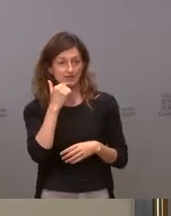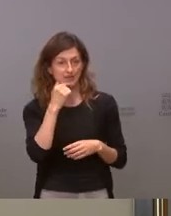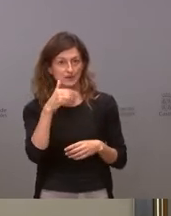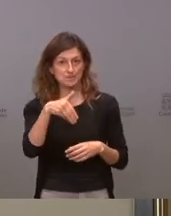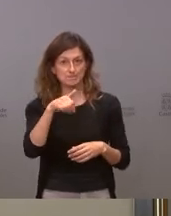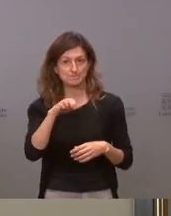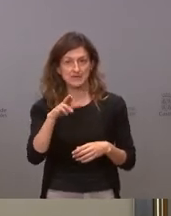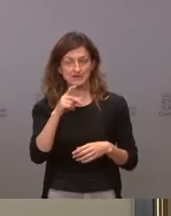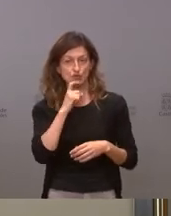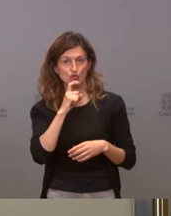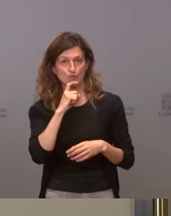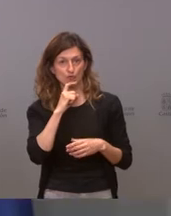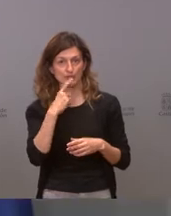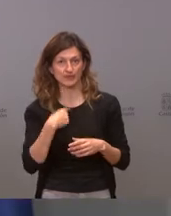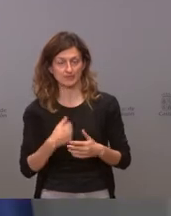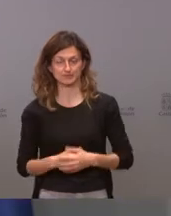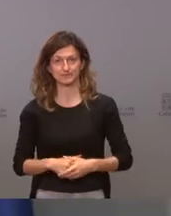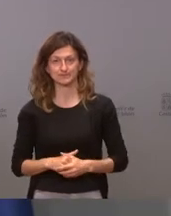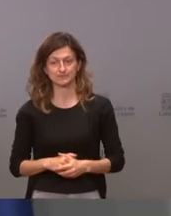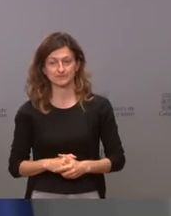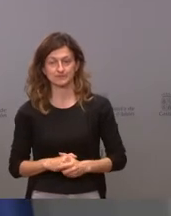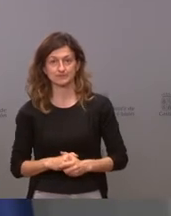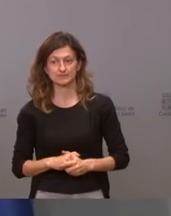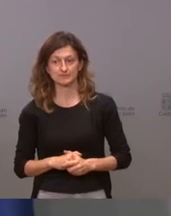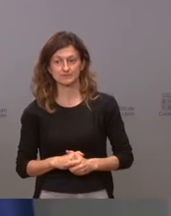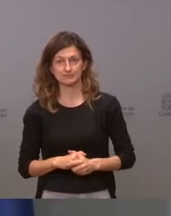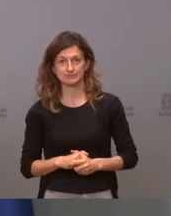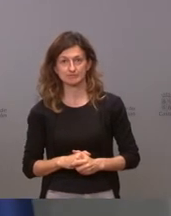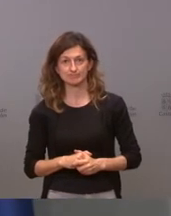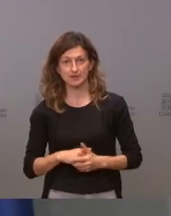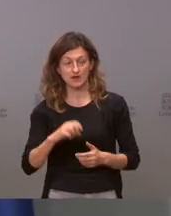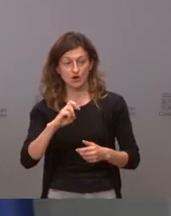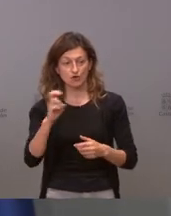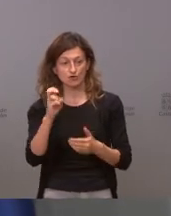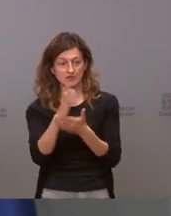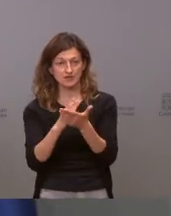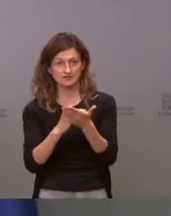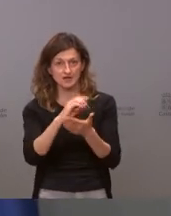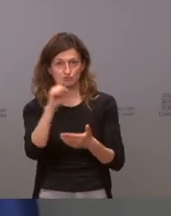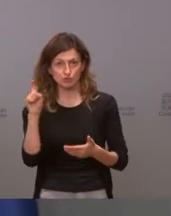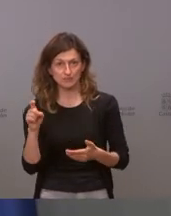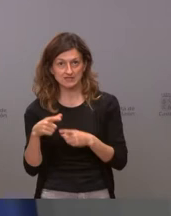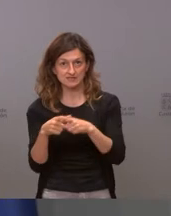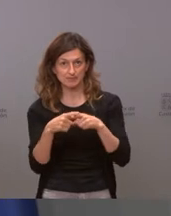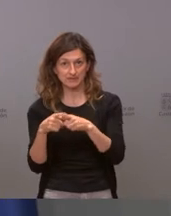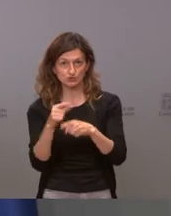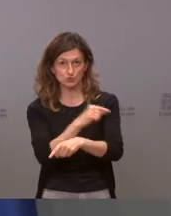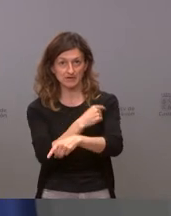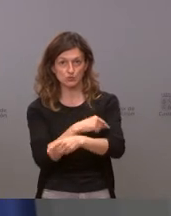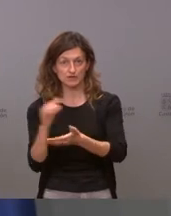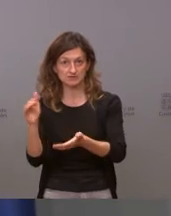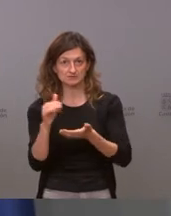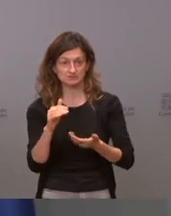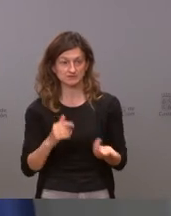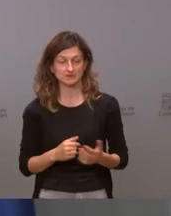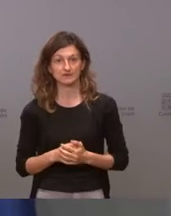cómo quedó la cosa gracias bueno sobre lo que hacen otras autonomías y lo que está ocurriendo con el reparto en otras autonomías pues si las